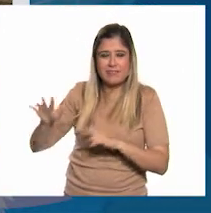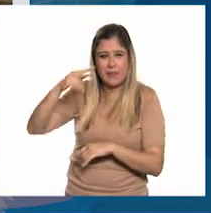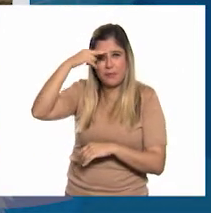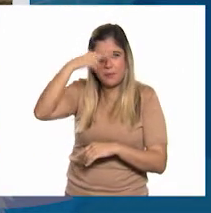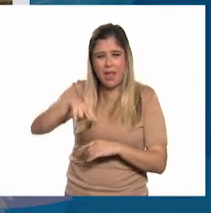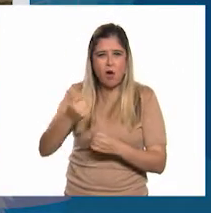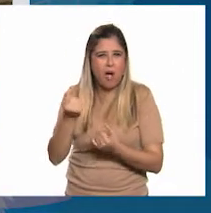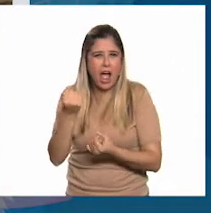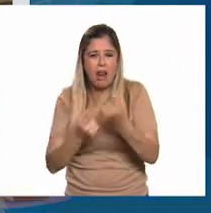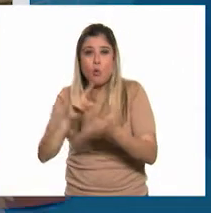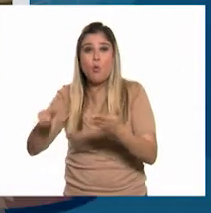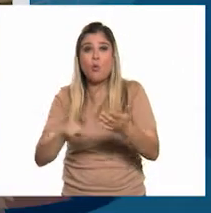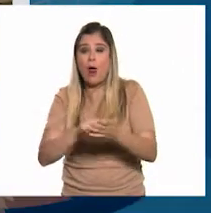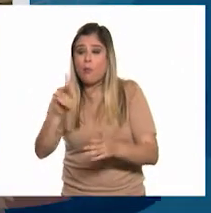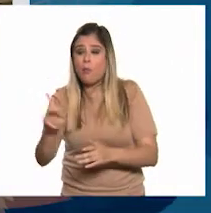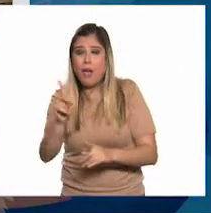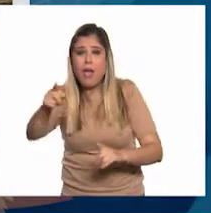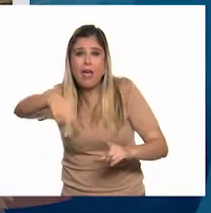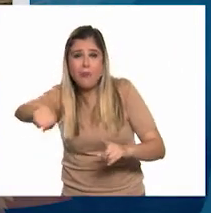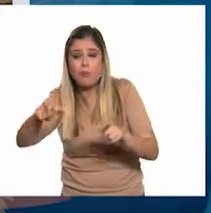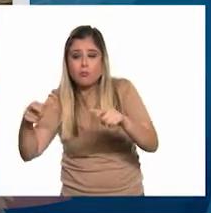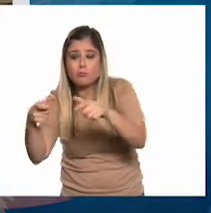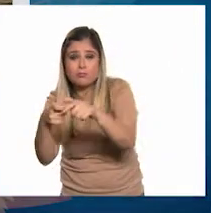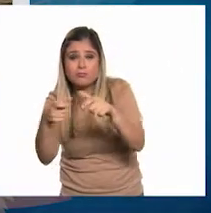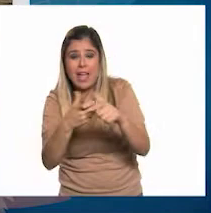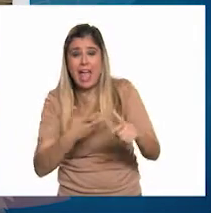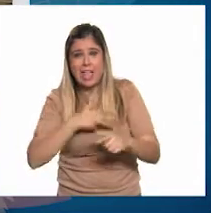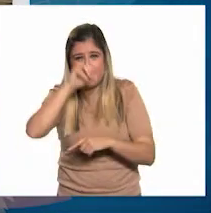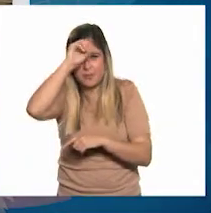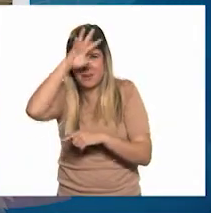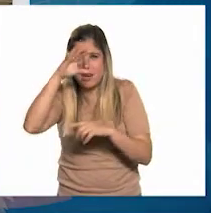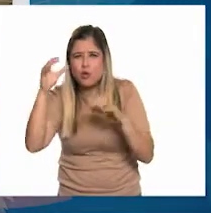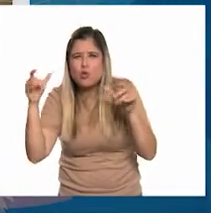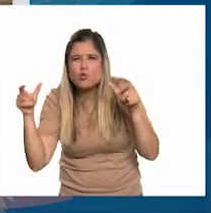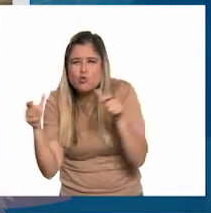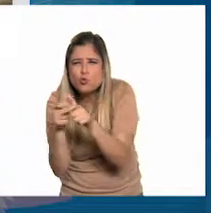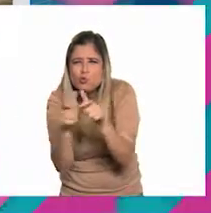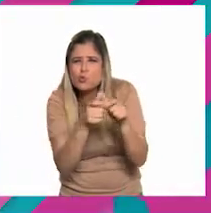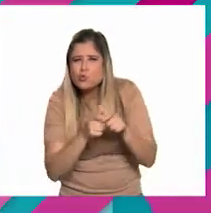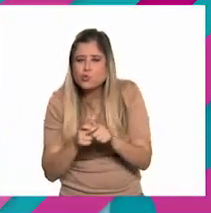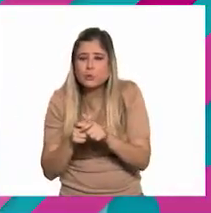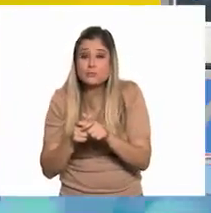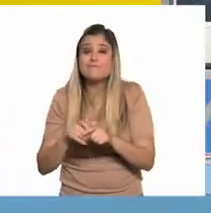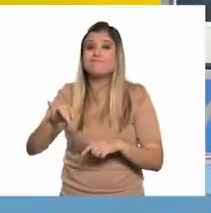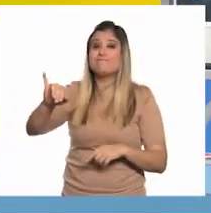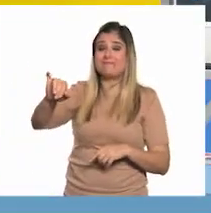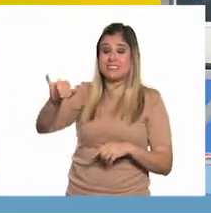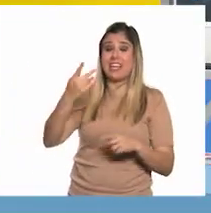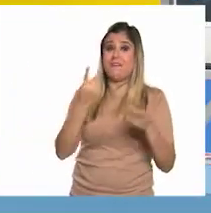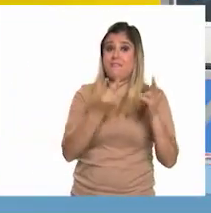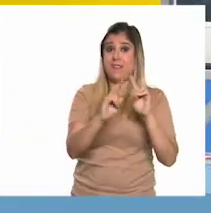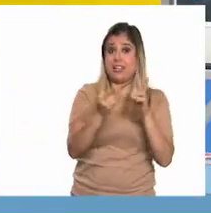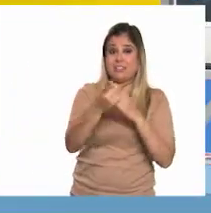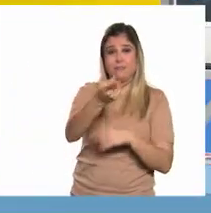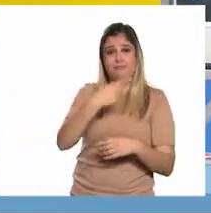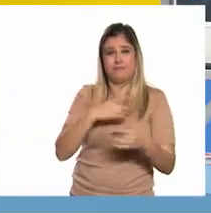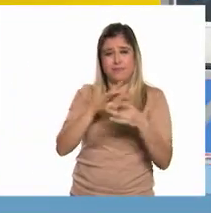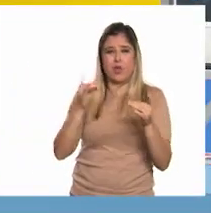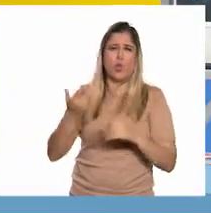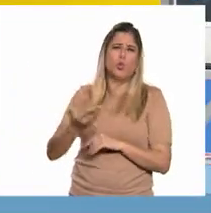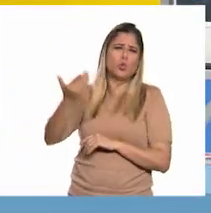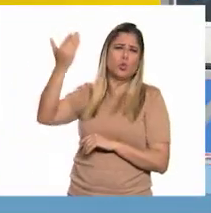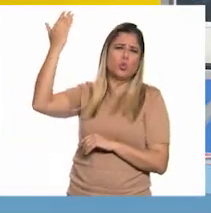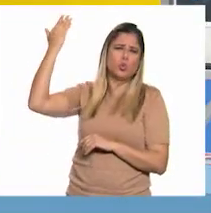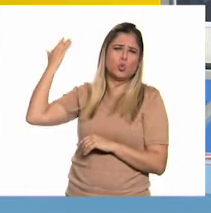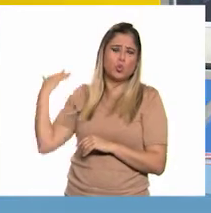México, alguna localidad que desarrolle pequeña minería? Sí, profesor. Precisamente unos vecinos me contaron hace tiempo